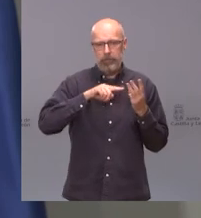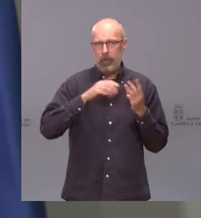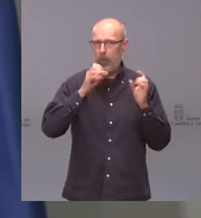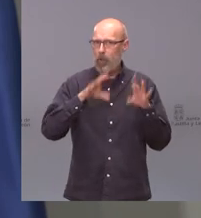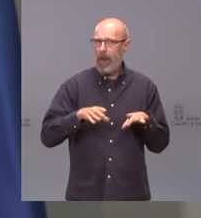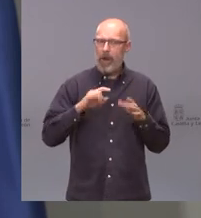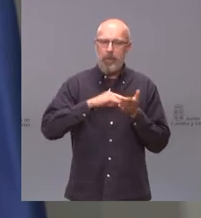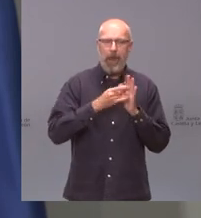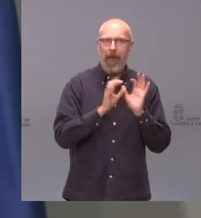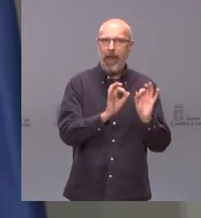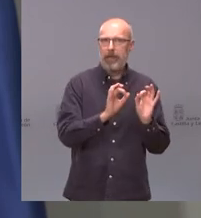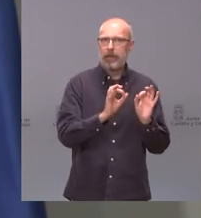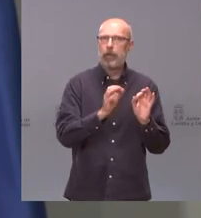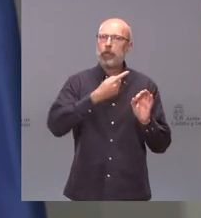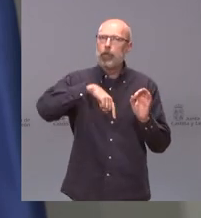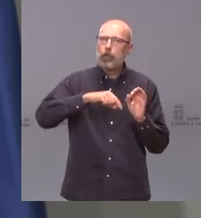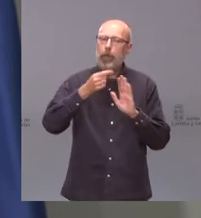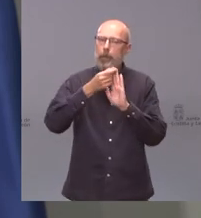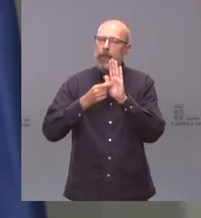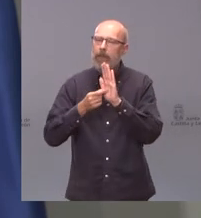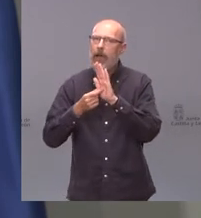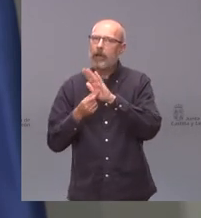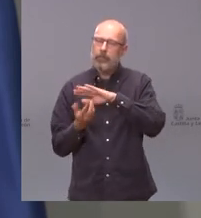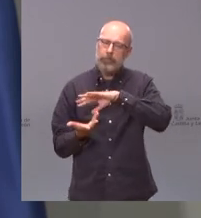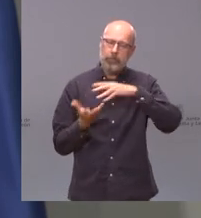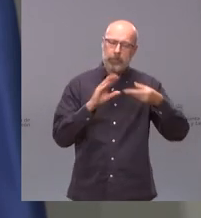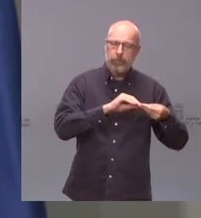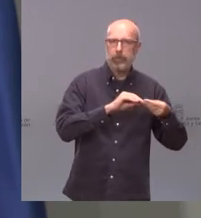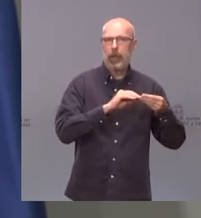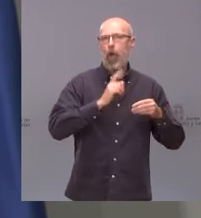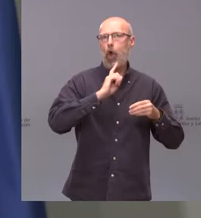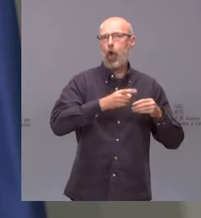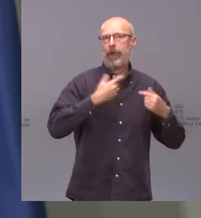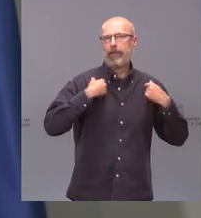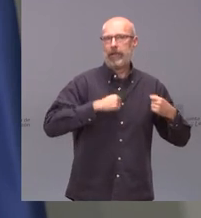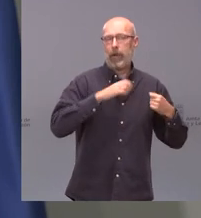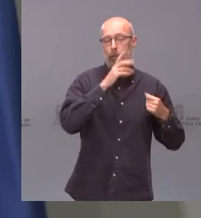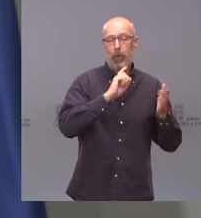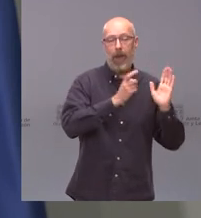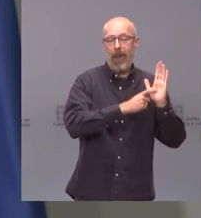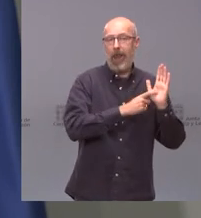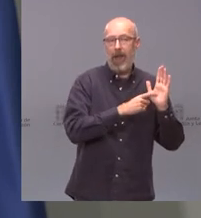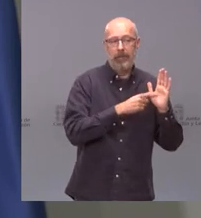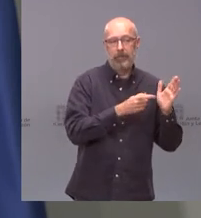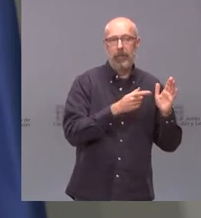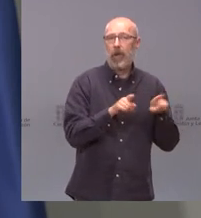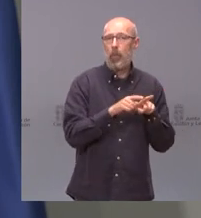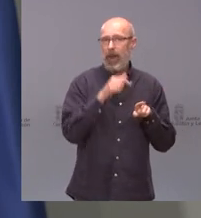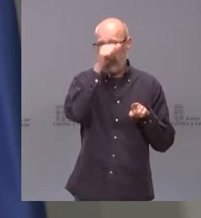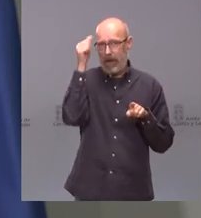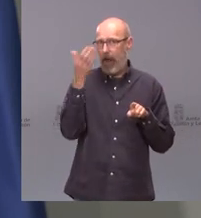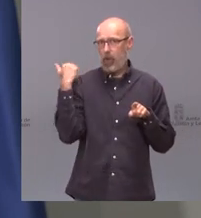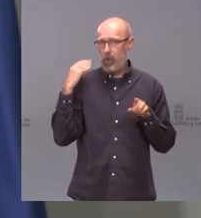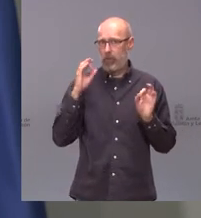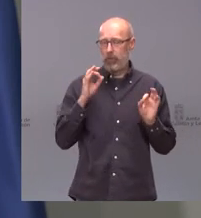a órdenes sanitarias bajo el amparo de la ley de Asaropulia como hicimos durante el verano pasado y trasladaremos